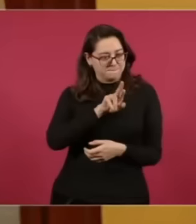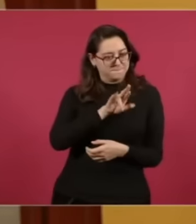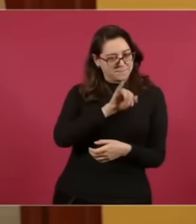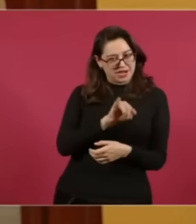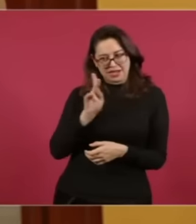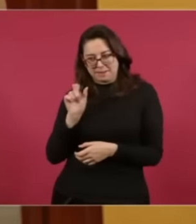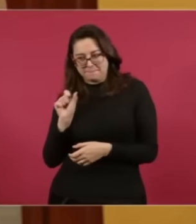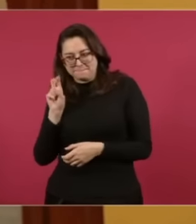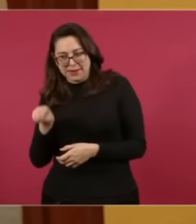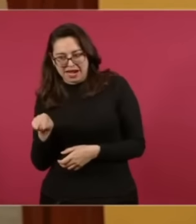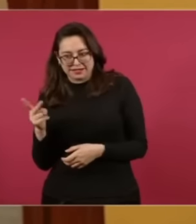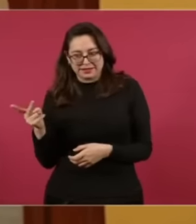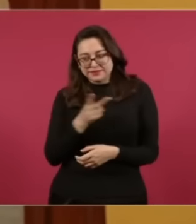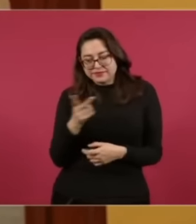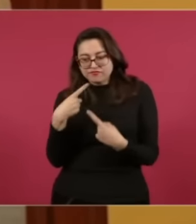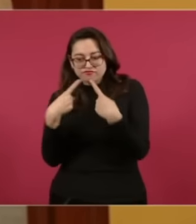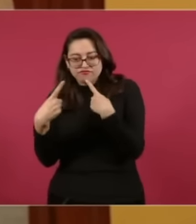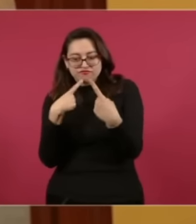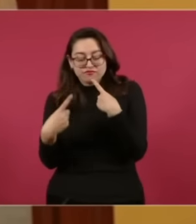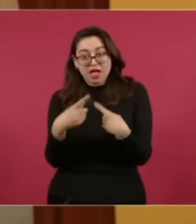La candidatura Debe ser